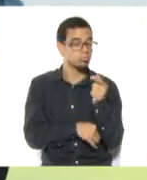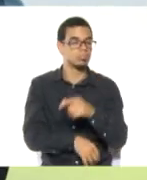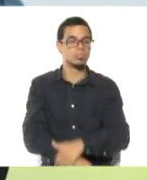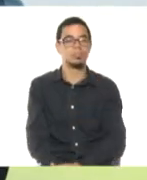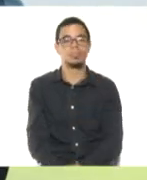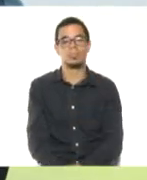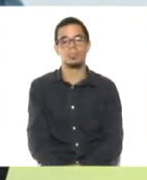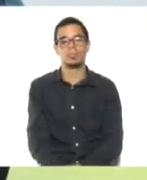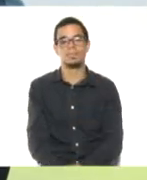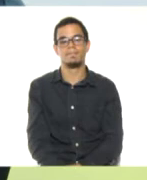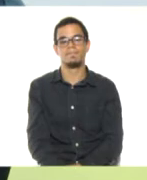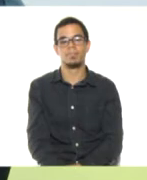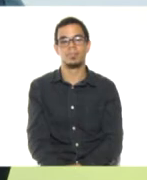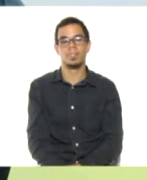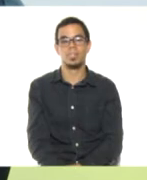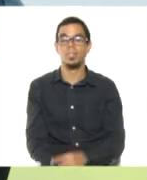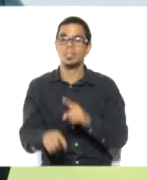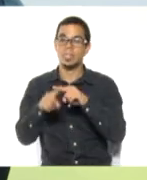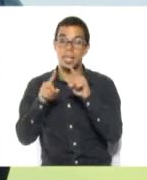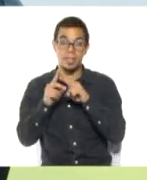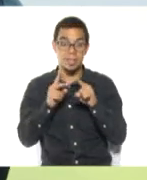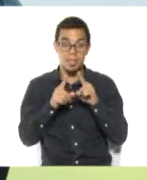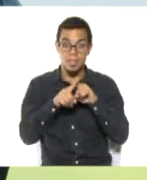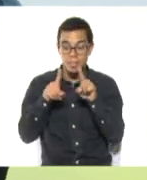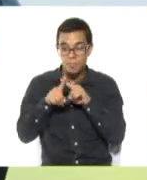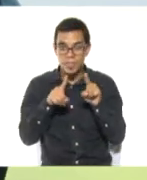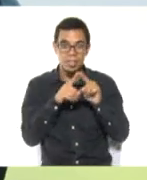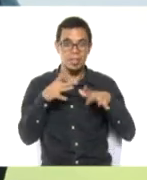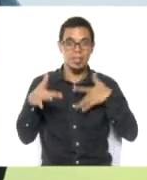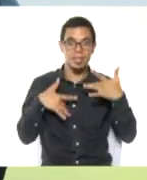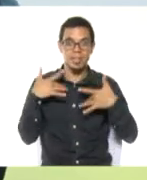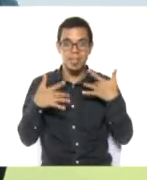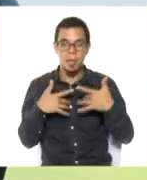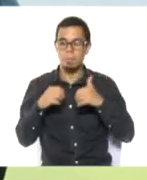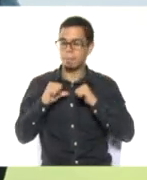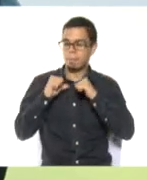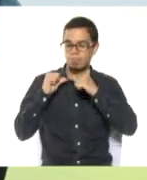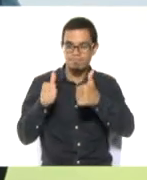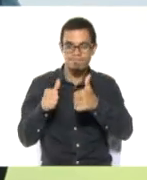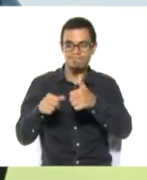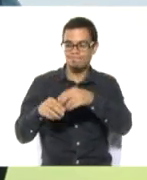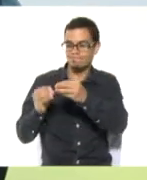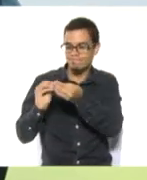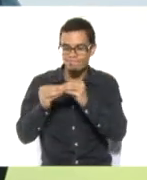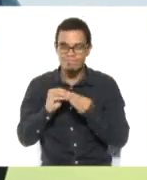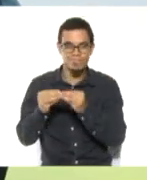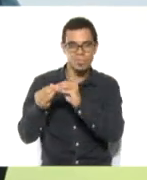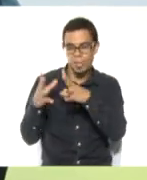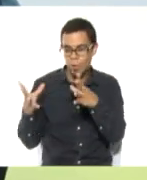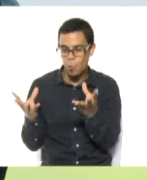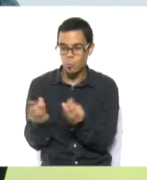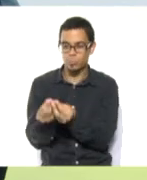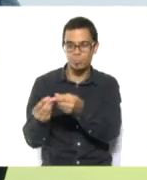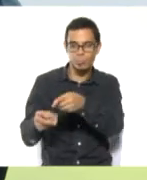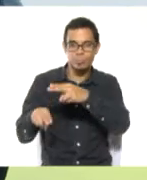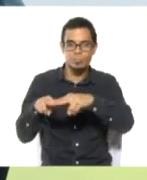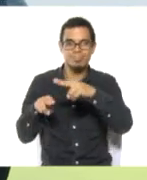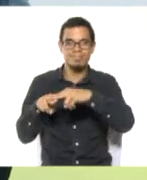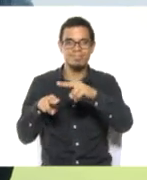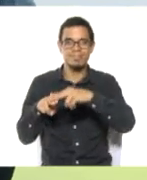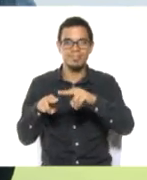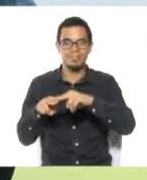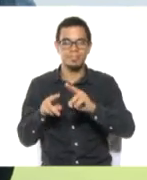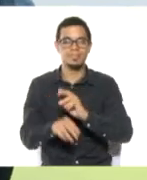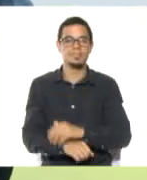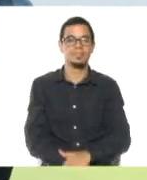brindamos entonces esas diferentes estrategias para aplicar con nuestros niños, niñas y adolescentes y poder desarrollar sus diferentes actividades